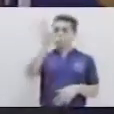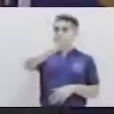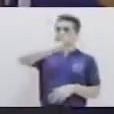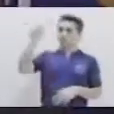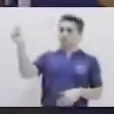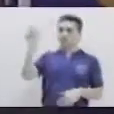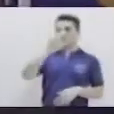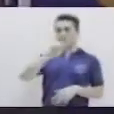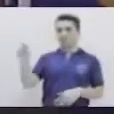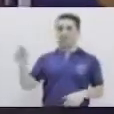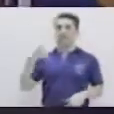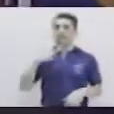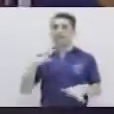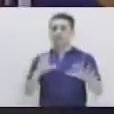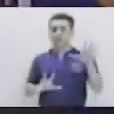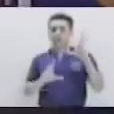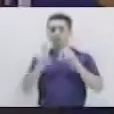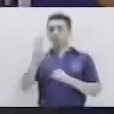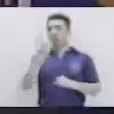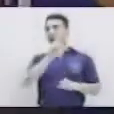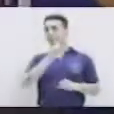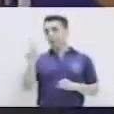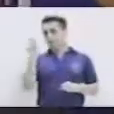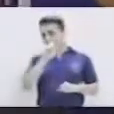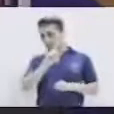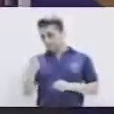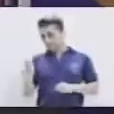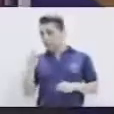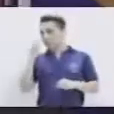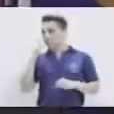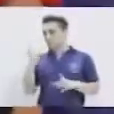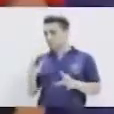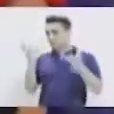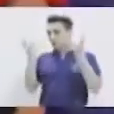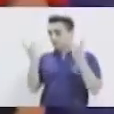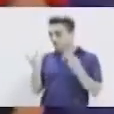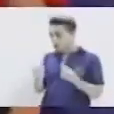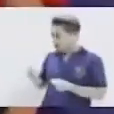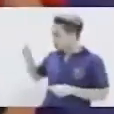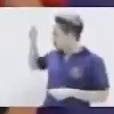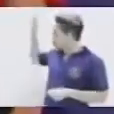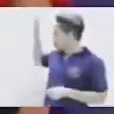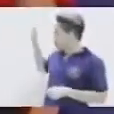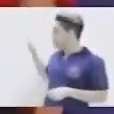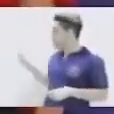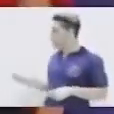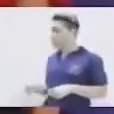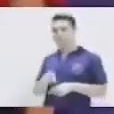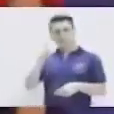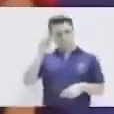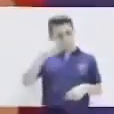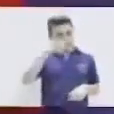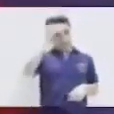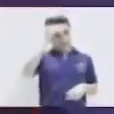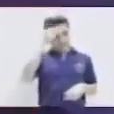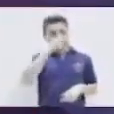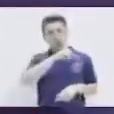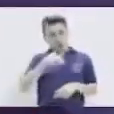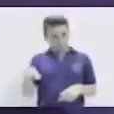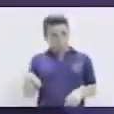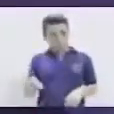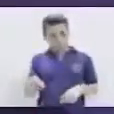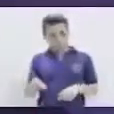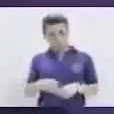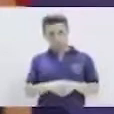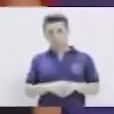12 meses. Los podemos contar acá y nos tenemos que aprender el nombre. Esa es la tarea. Tenemos